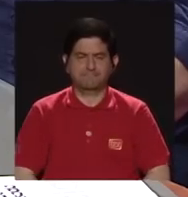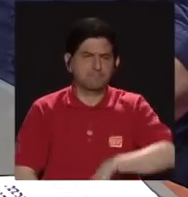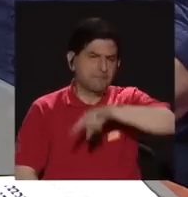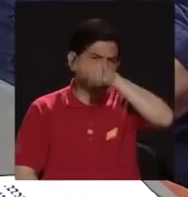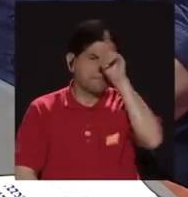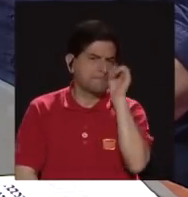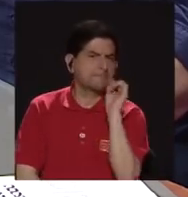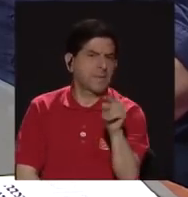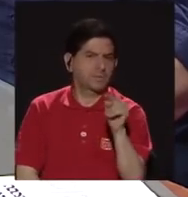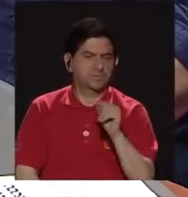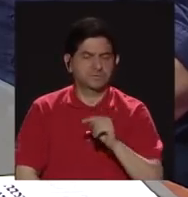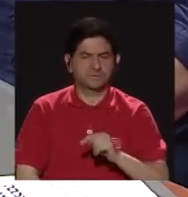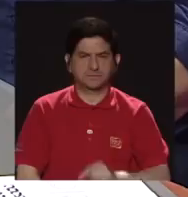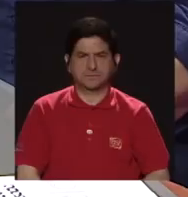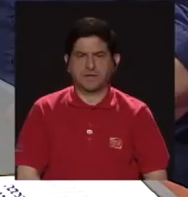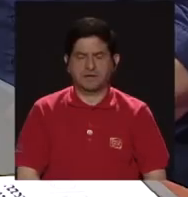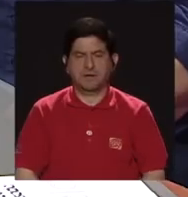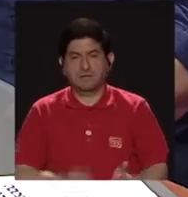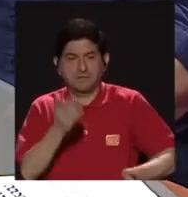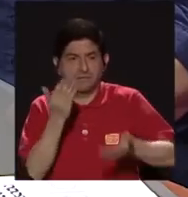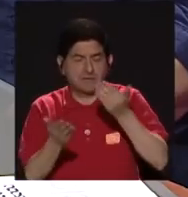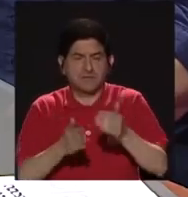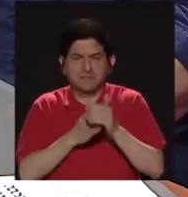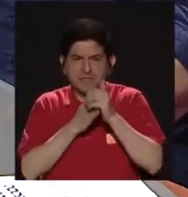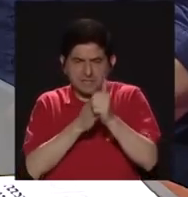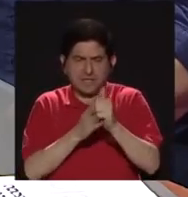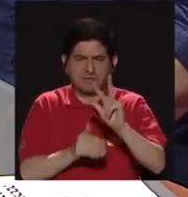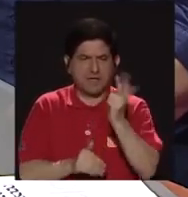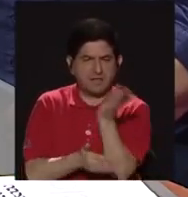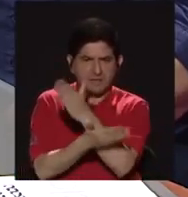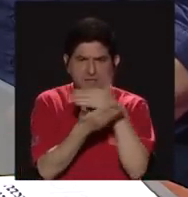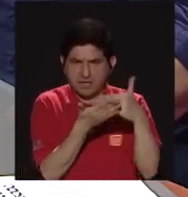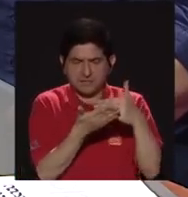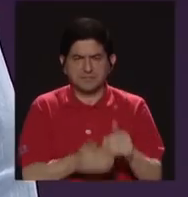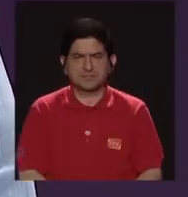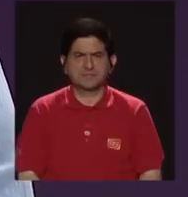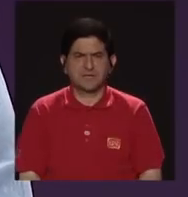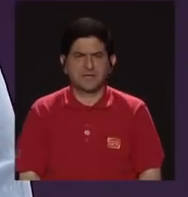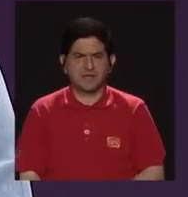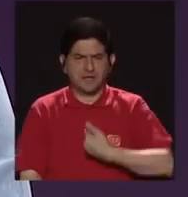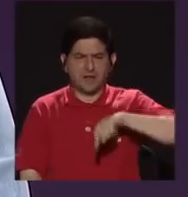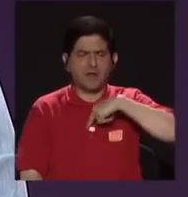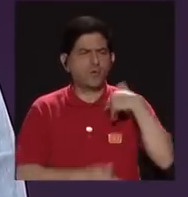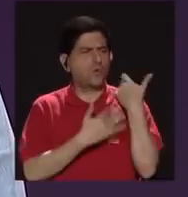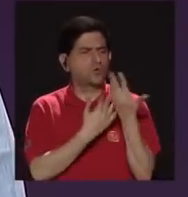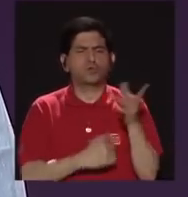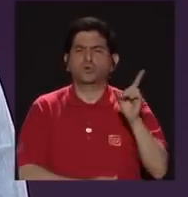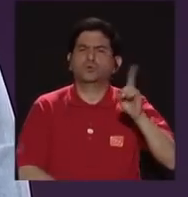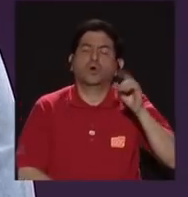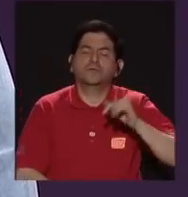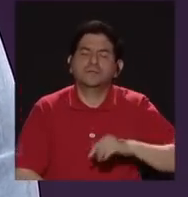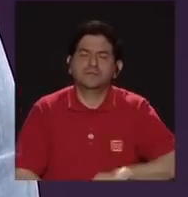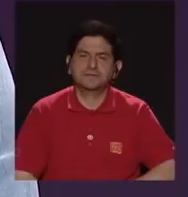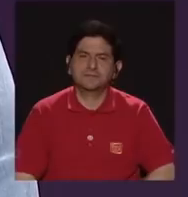pregunta que va a guiar el tercer segmento es, ¿dónde cifrar nuestras esperanzas?